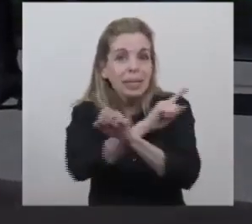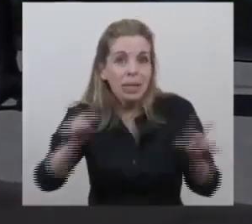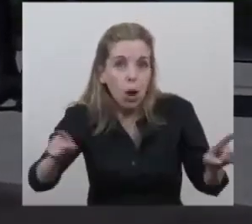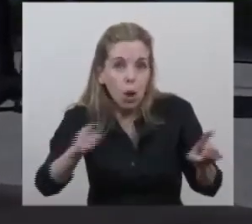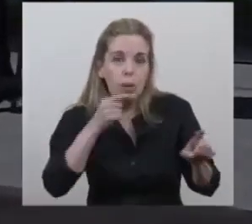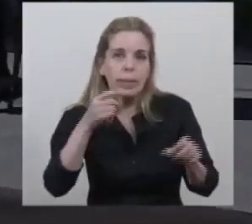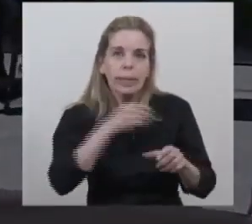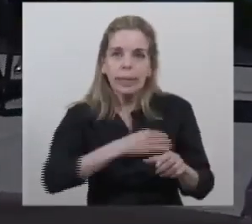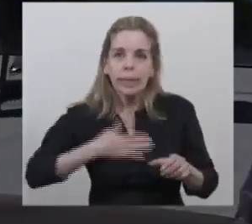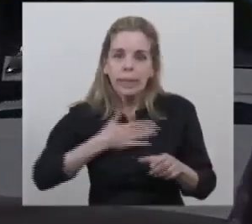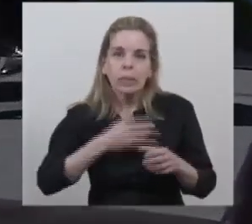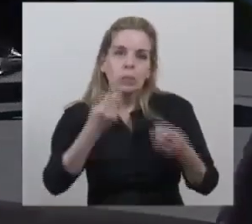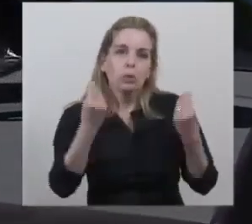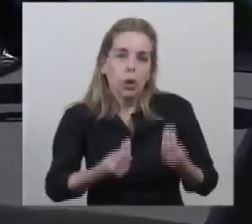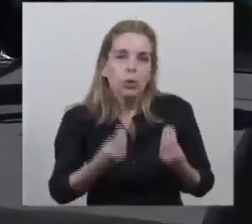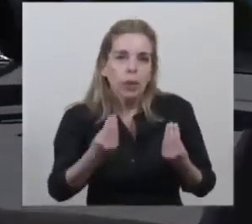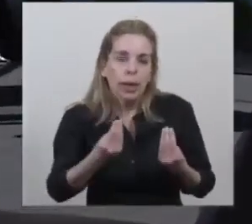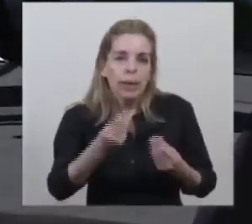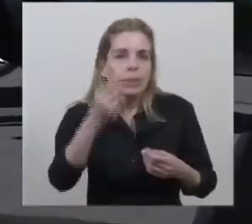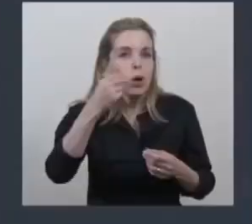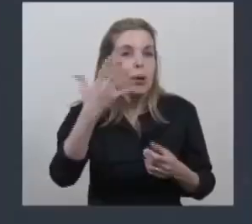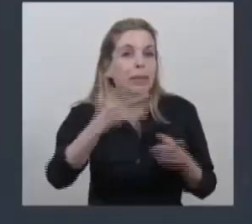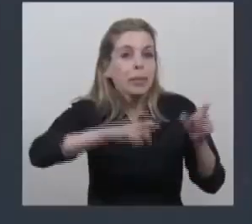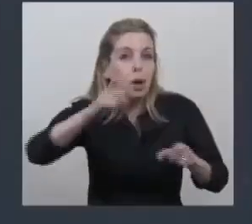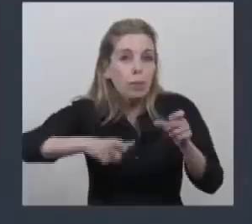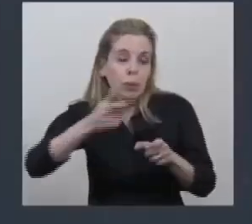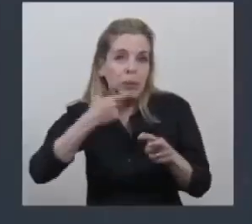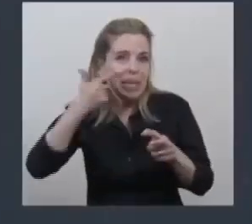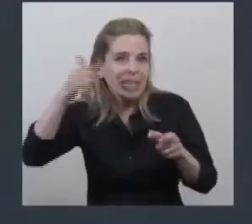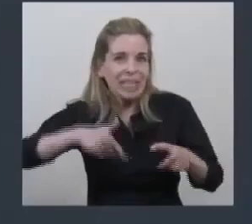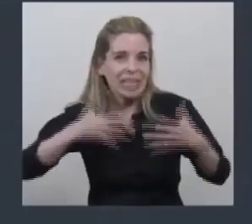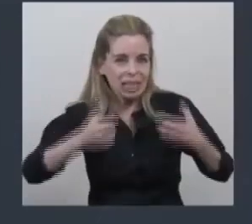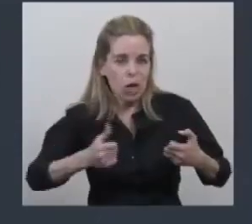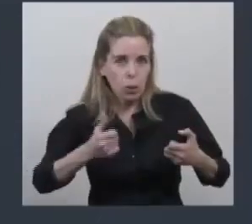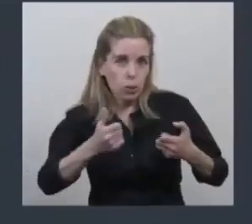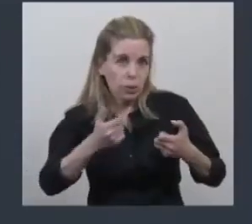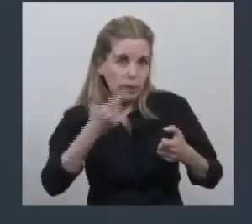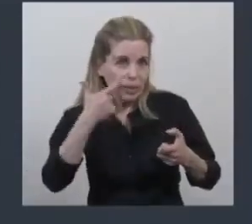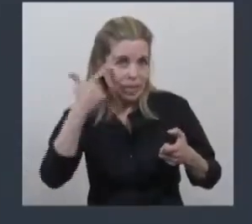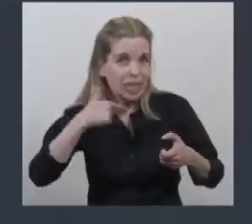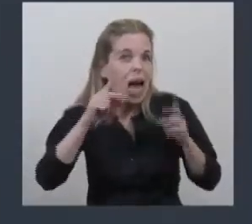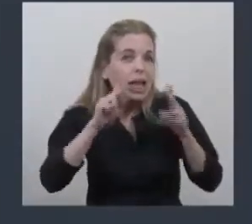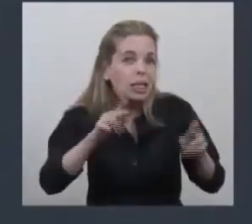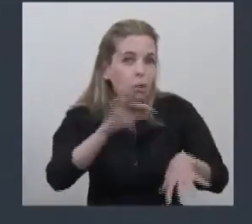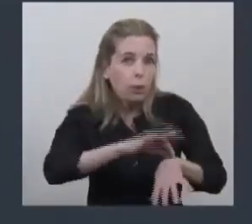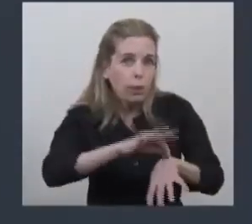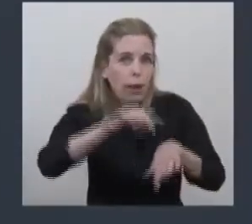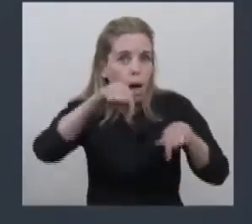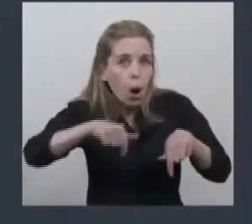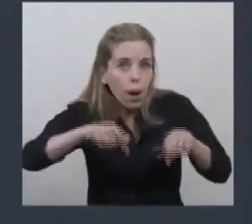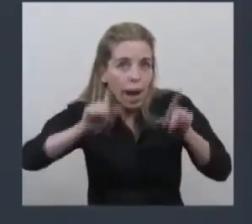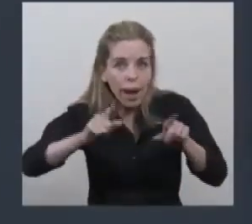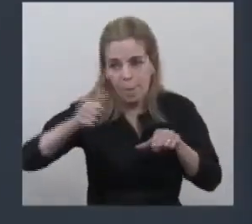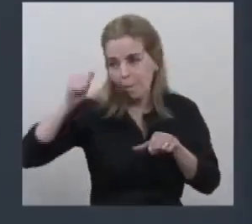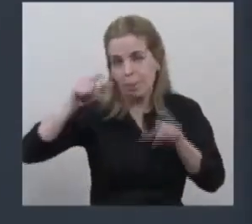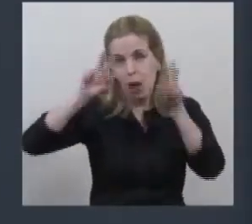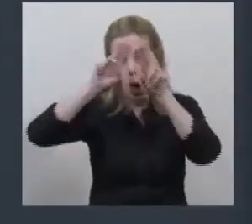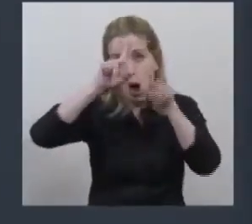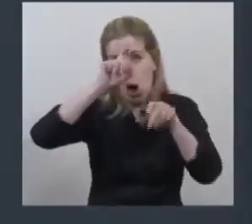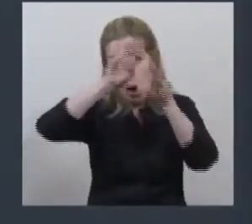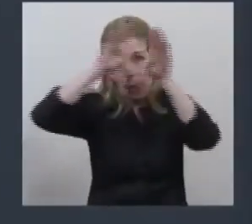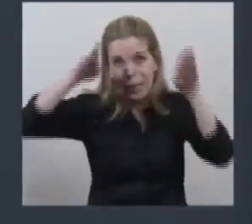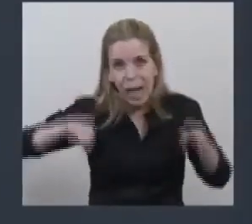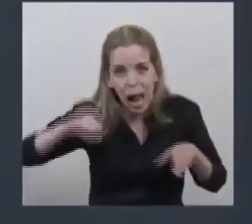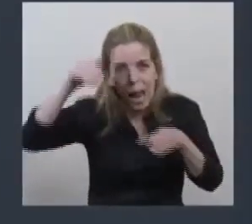95 bonaerenses sin su asistencia sanitaria adecuada. hoy están acá adentro atendidos y es muy